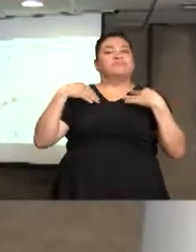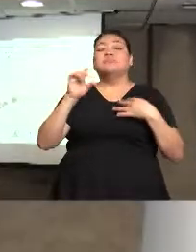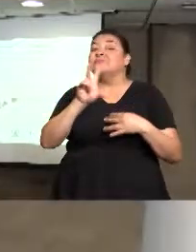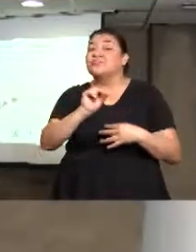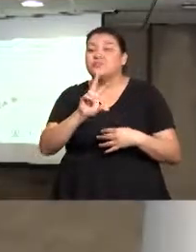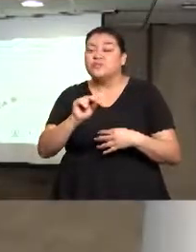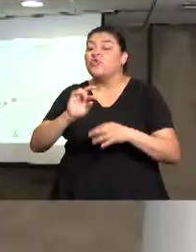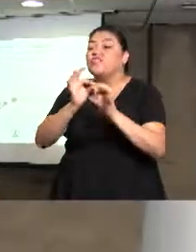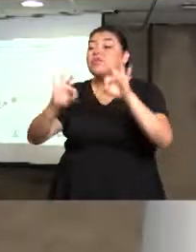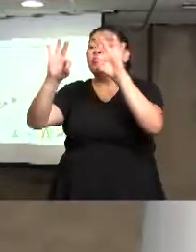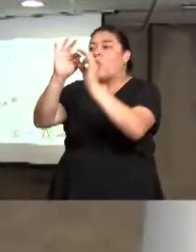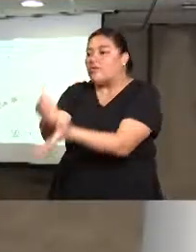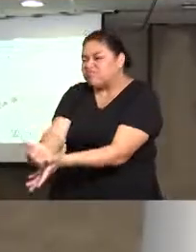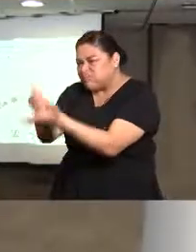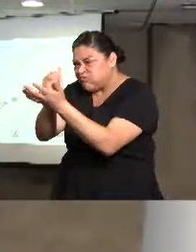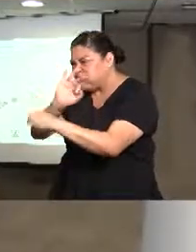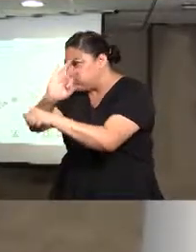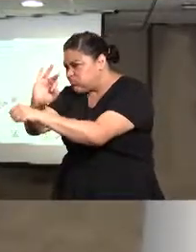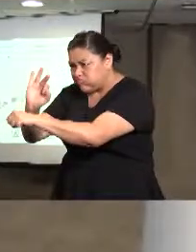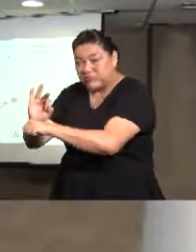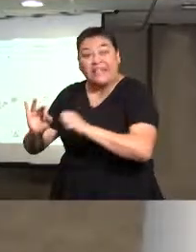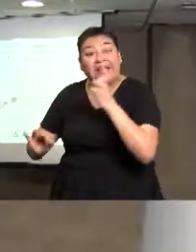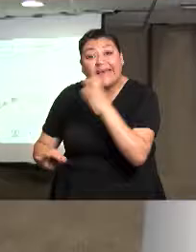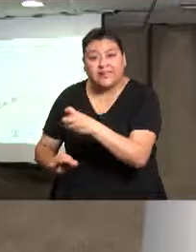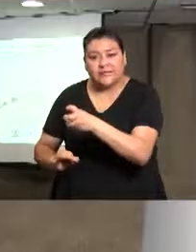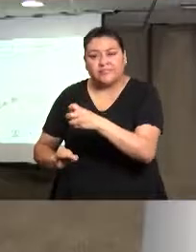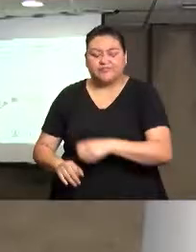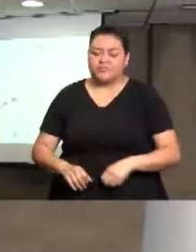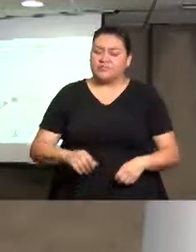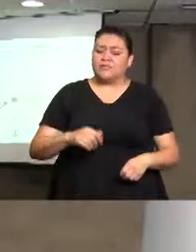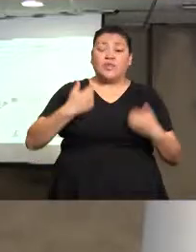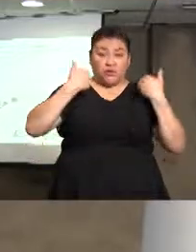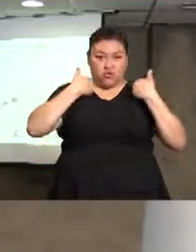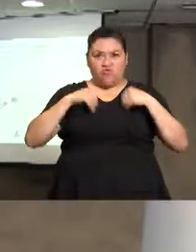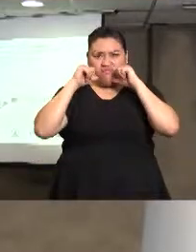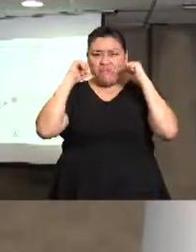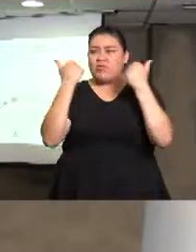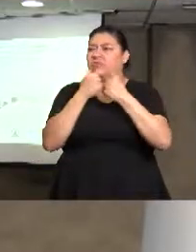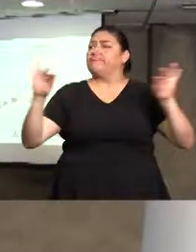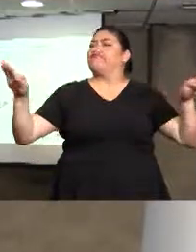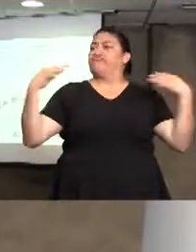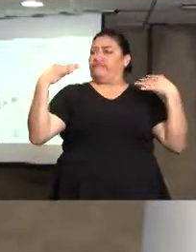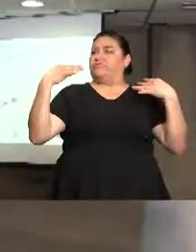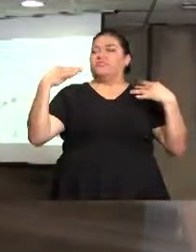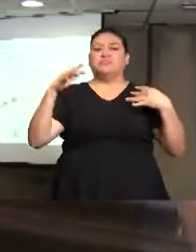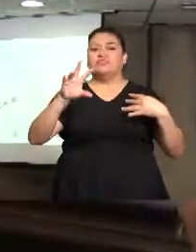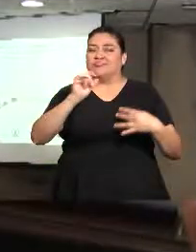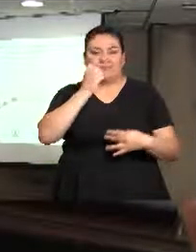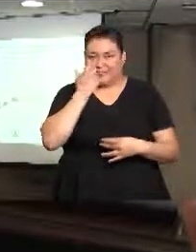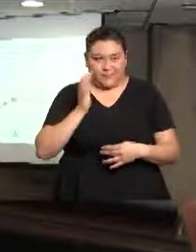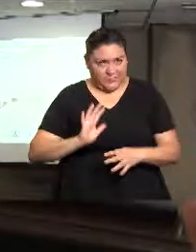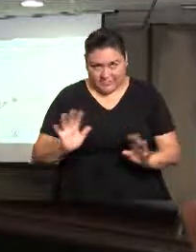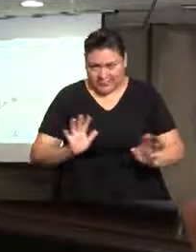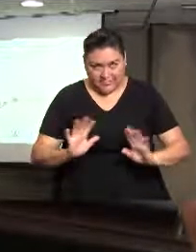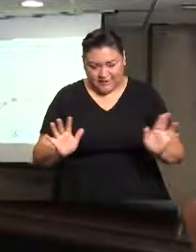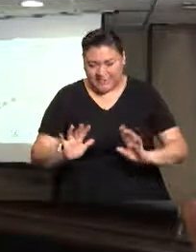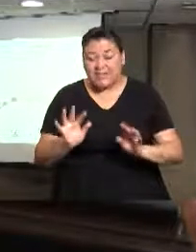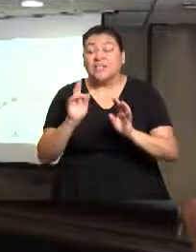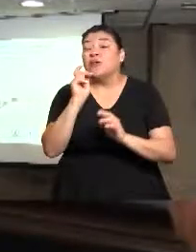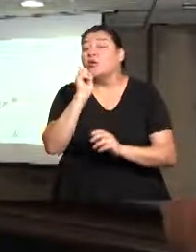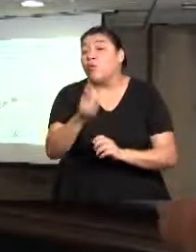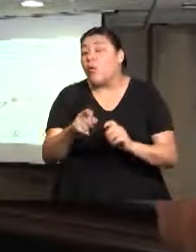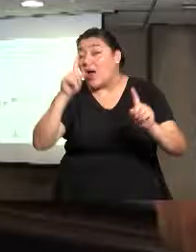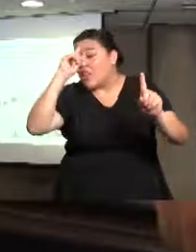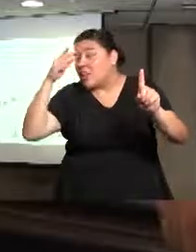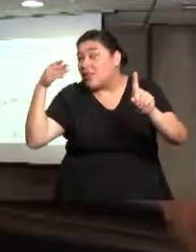nosotros no buscamos que nuestra institución salga adelante, sino lo que queremos es que la